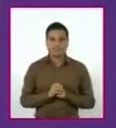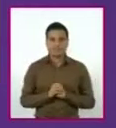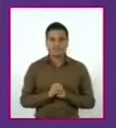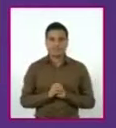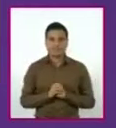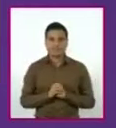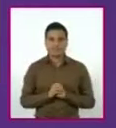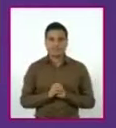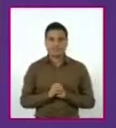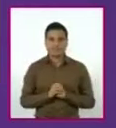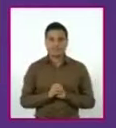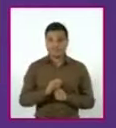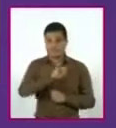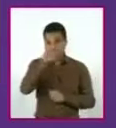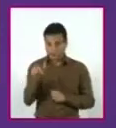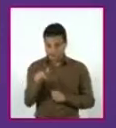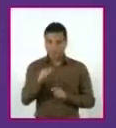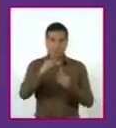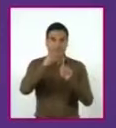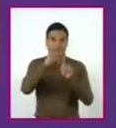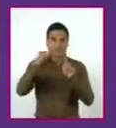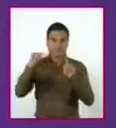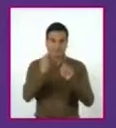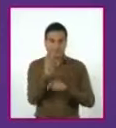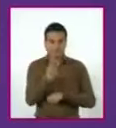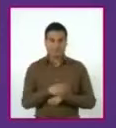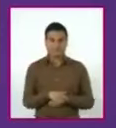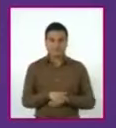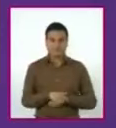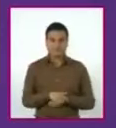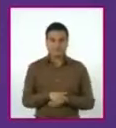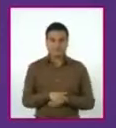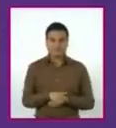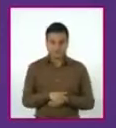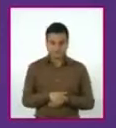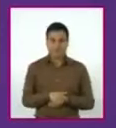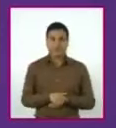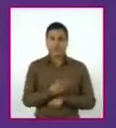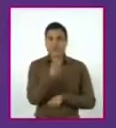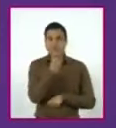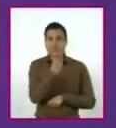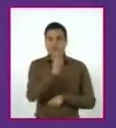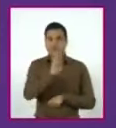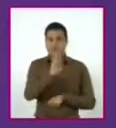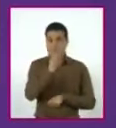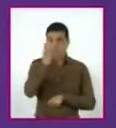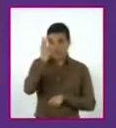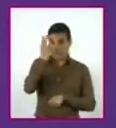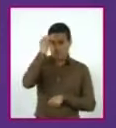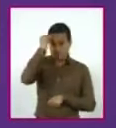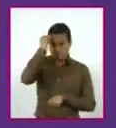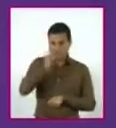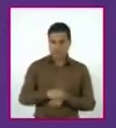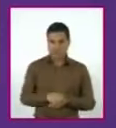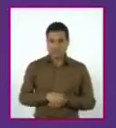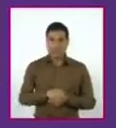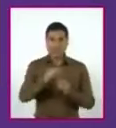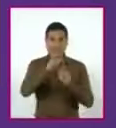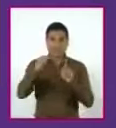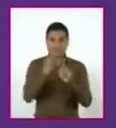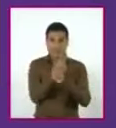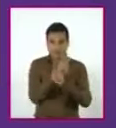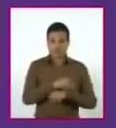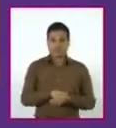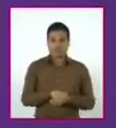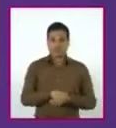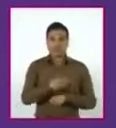Se divide a cada miembro entre 2, esto es 2b cuadrada entre 2, igual a 800